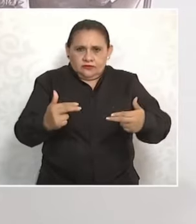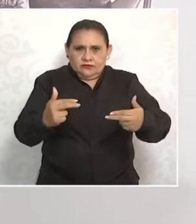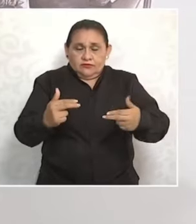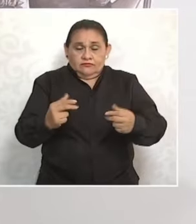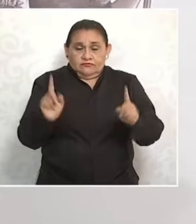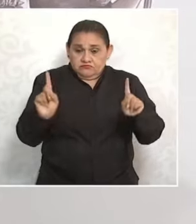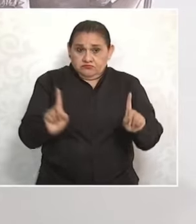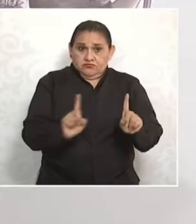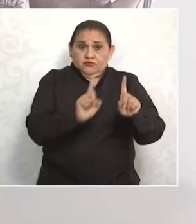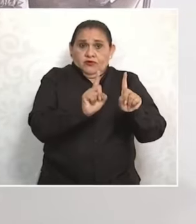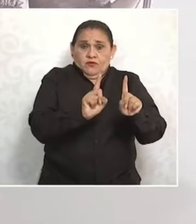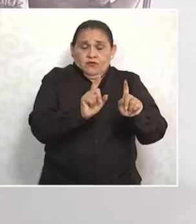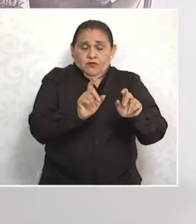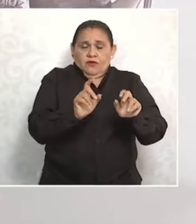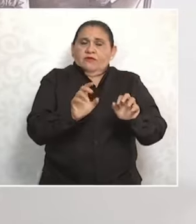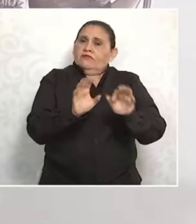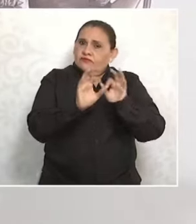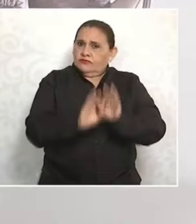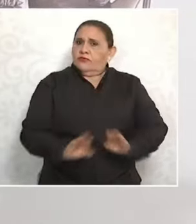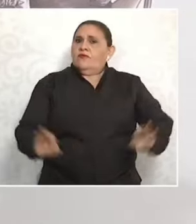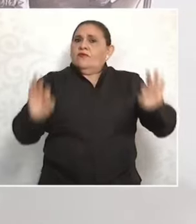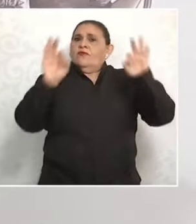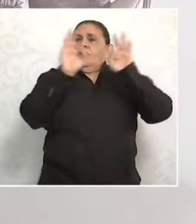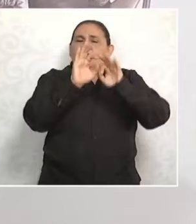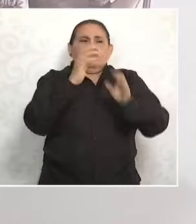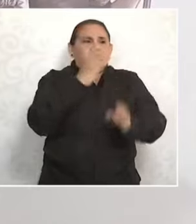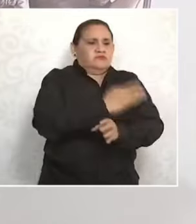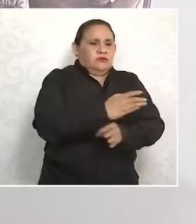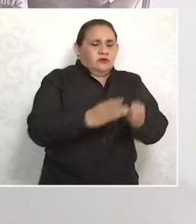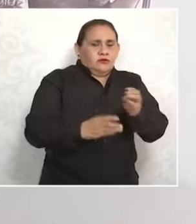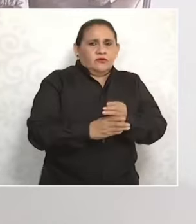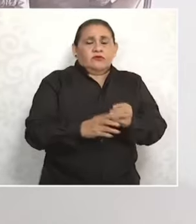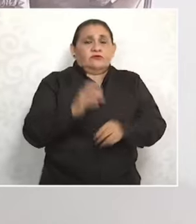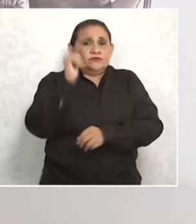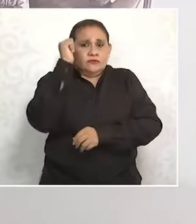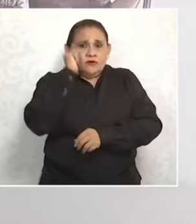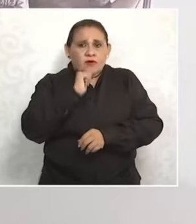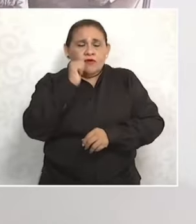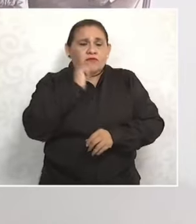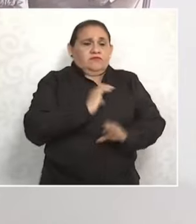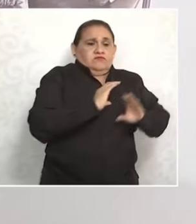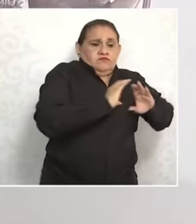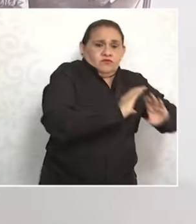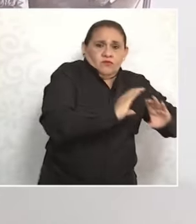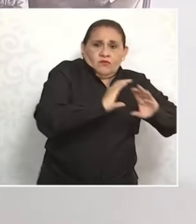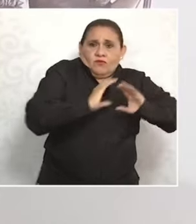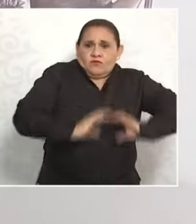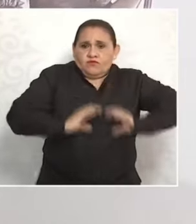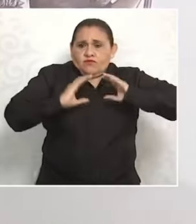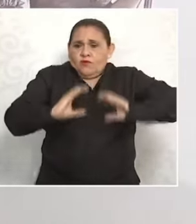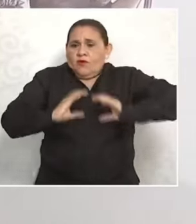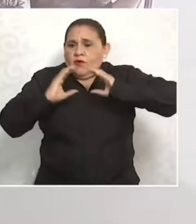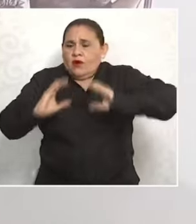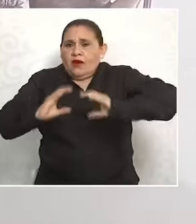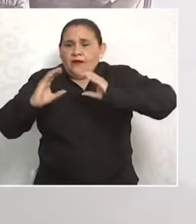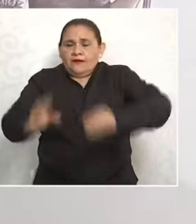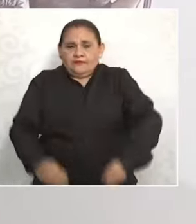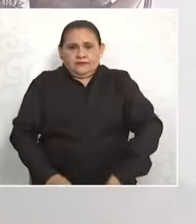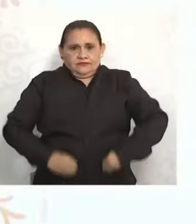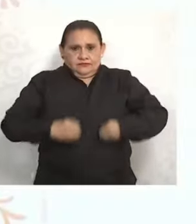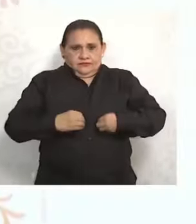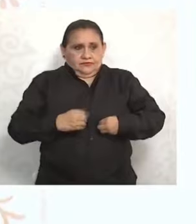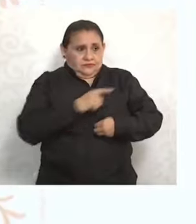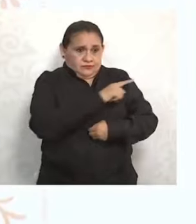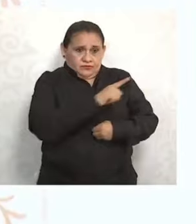no sea lo material, sino salvaguardar las vidas humanas. Todo esfuerzo que